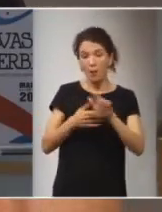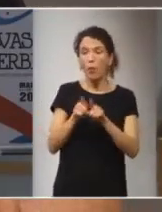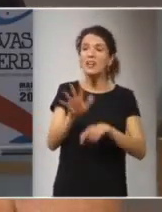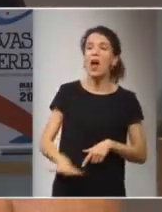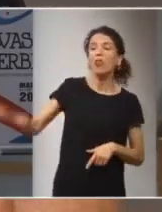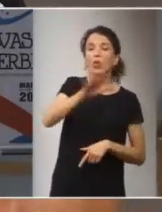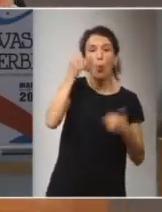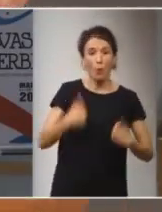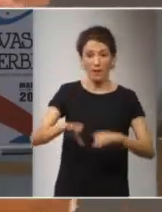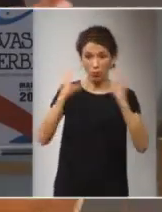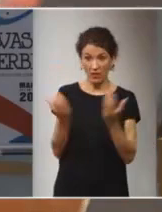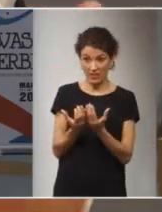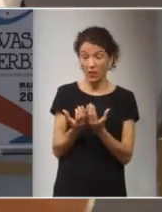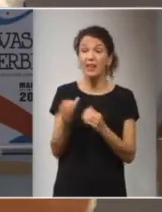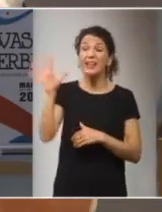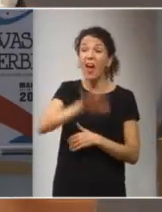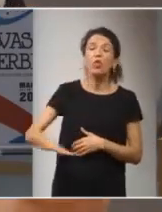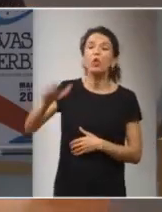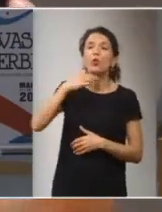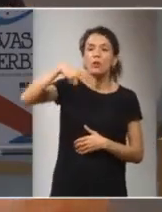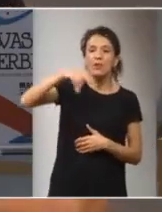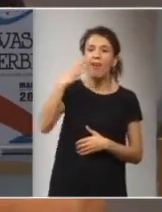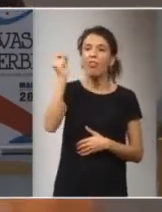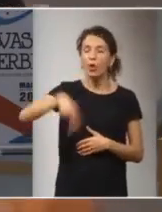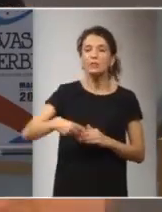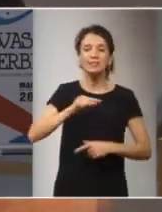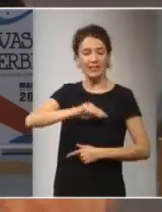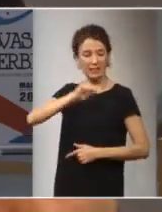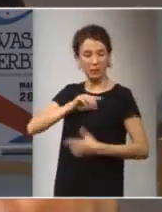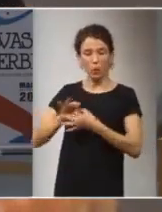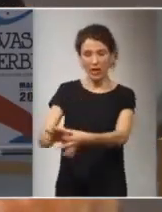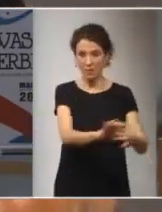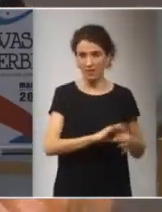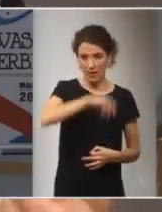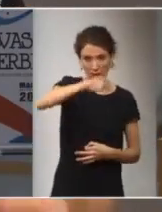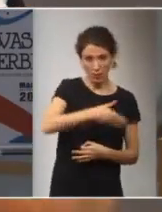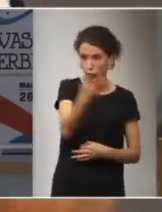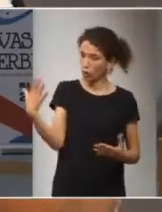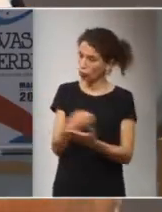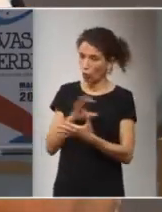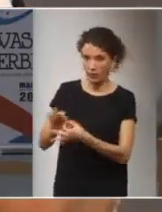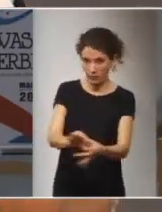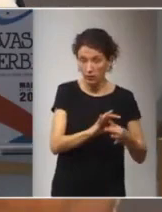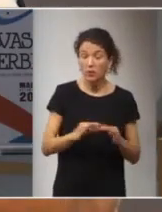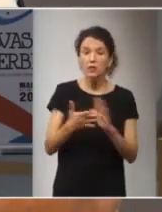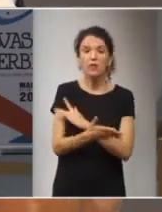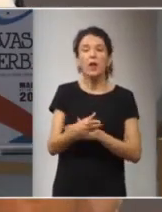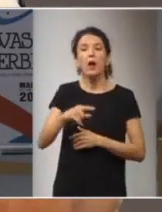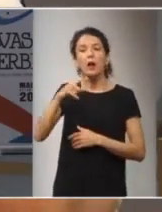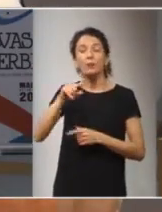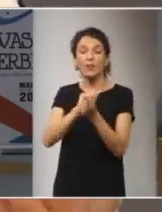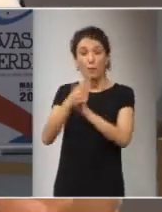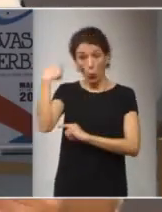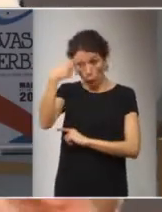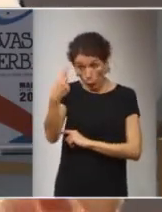nación humana universal y por nación afirmábamos que era ese sentimiento de hermandad entre todos los seres humanos bueno en la medida que haya un cambio cultural